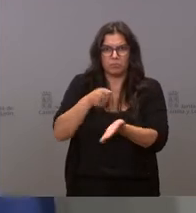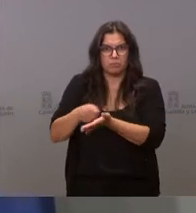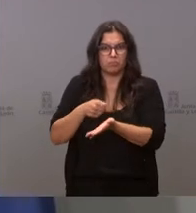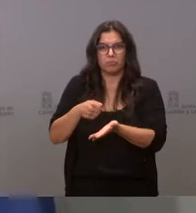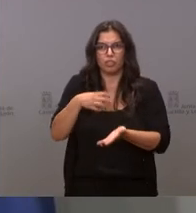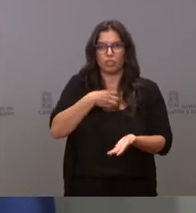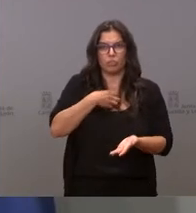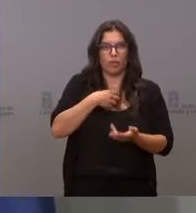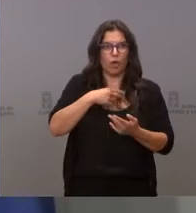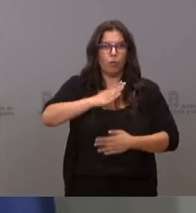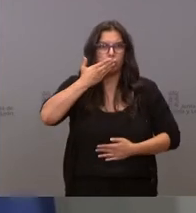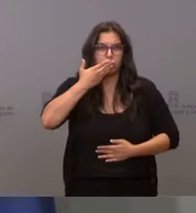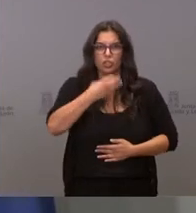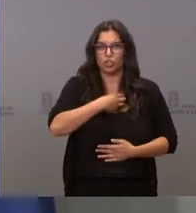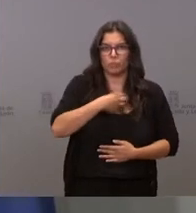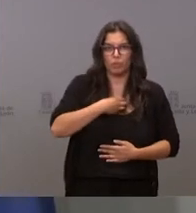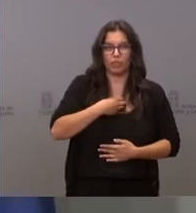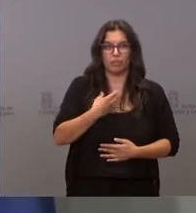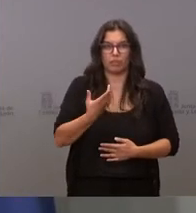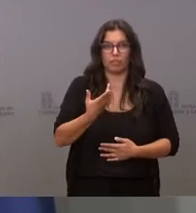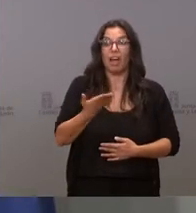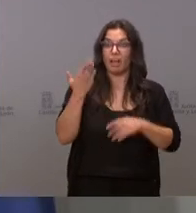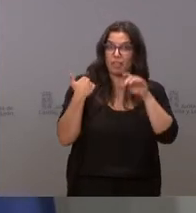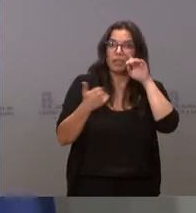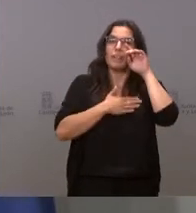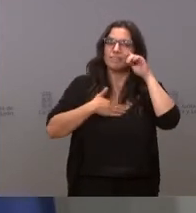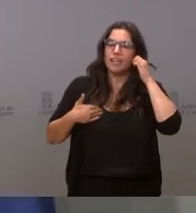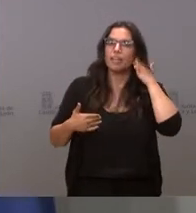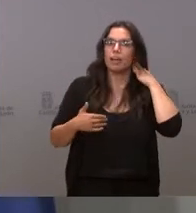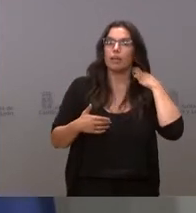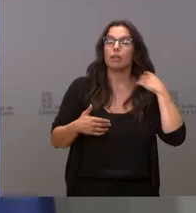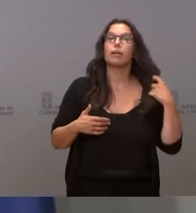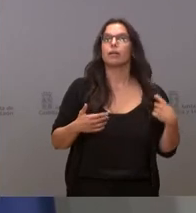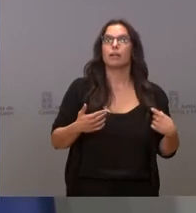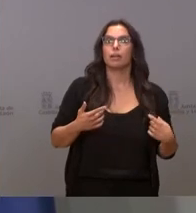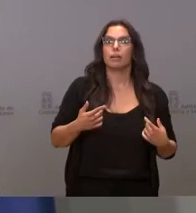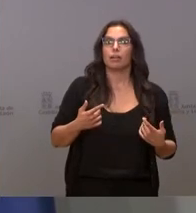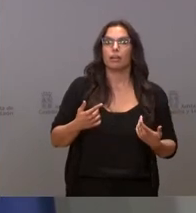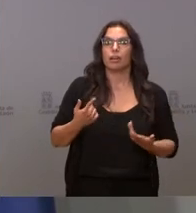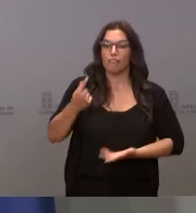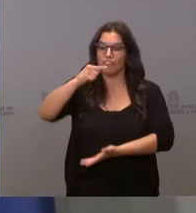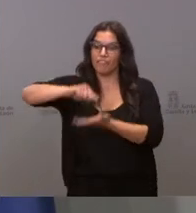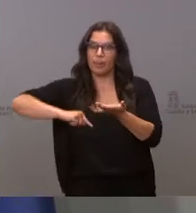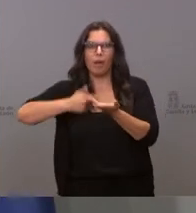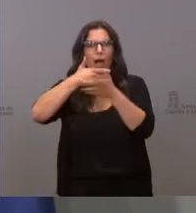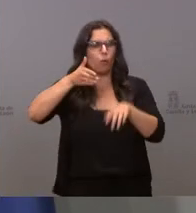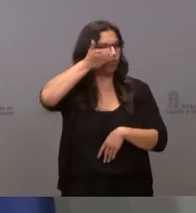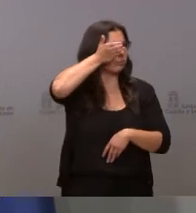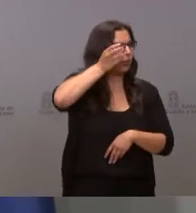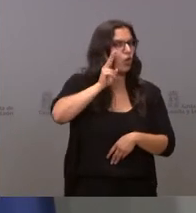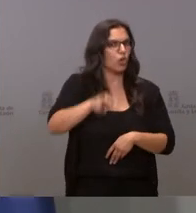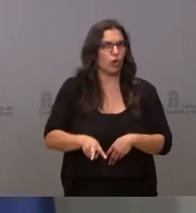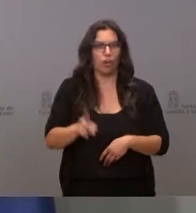la ciudadanía. Y no se puede pretender, como se pretendió ayer, que se firmasen sin conocerlas. Nosotros